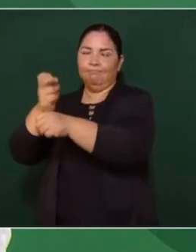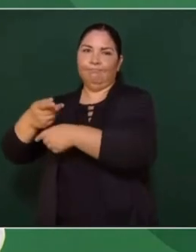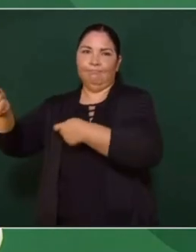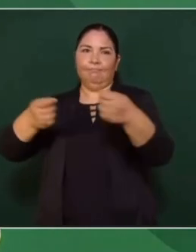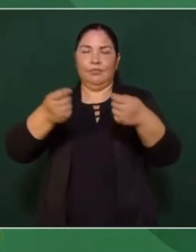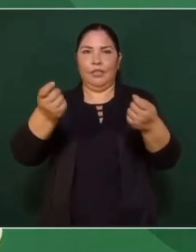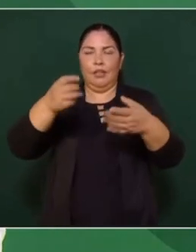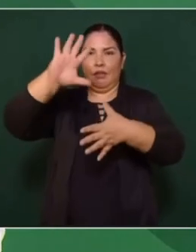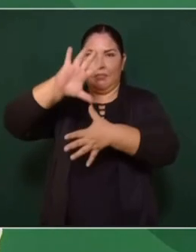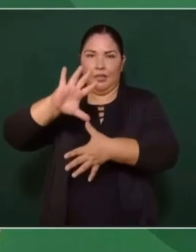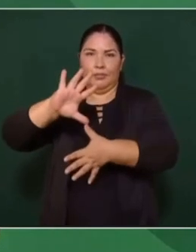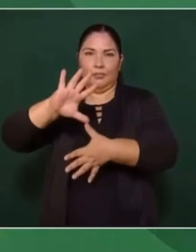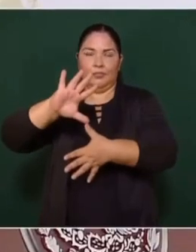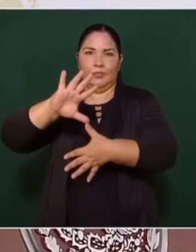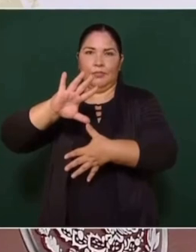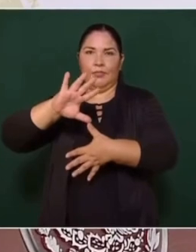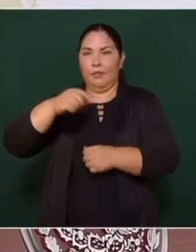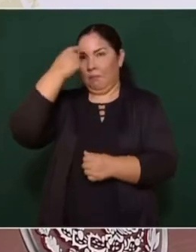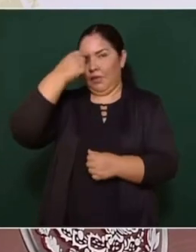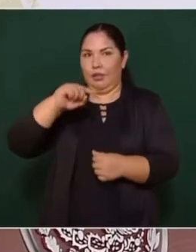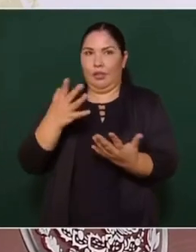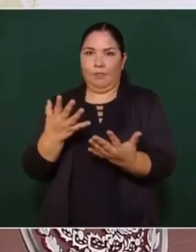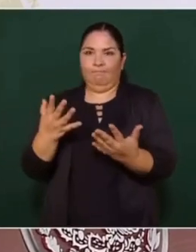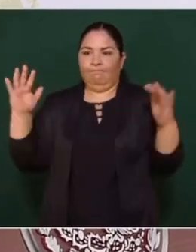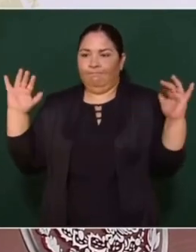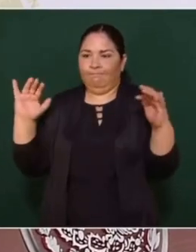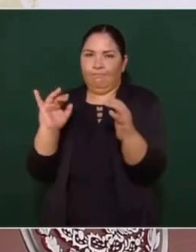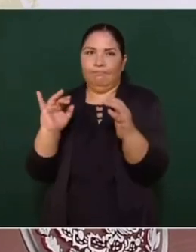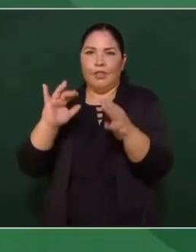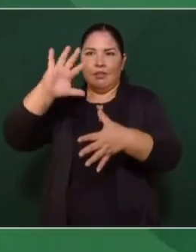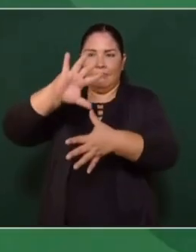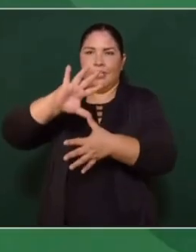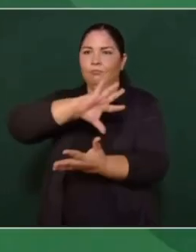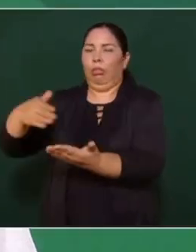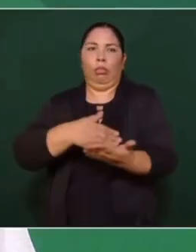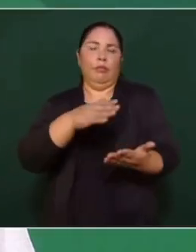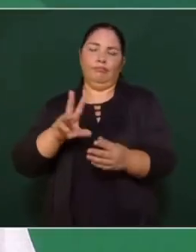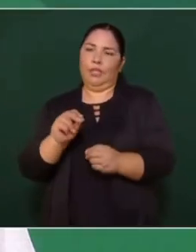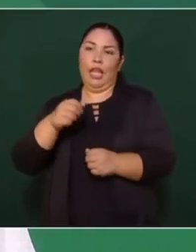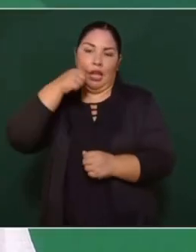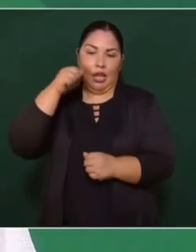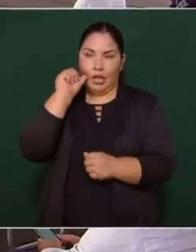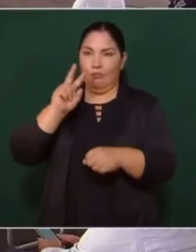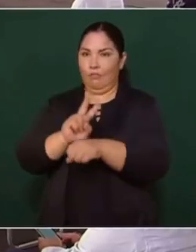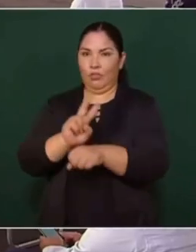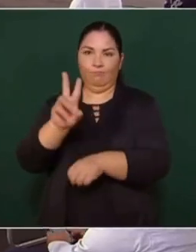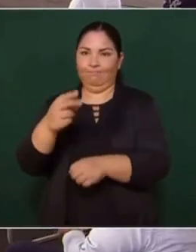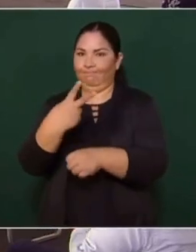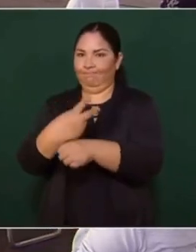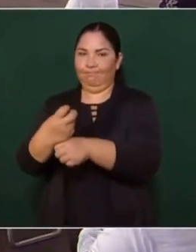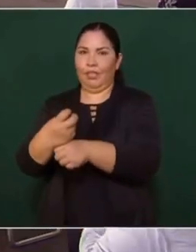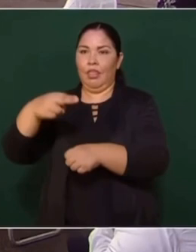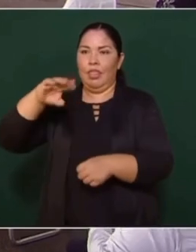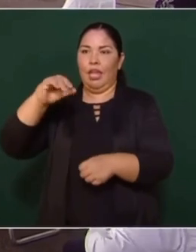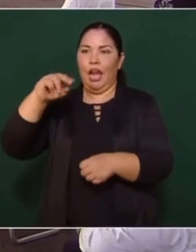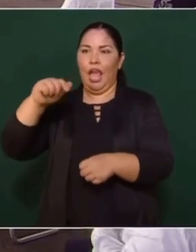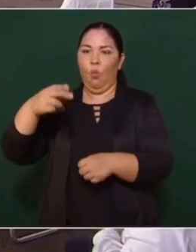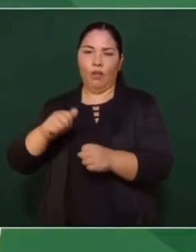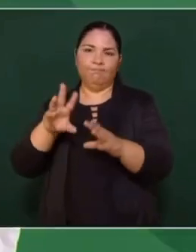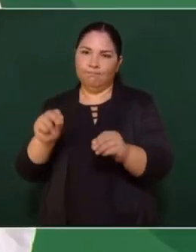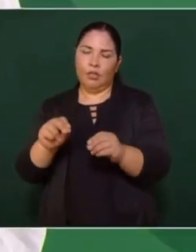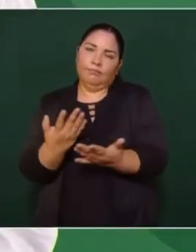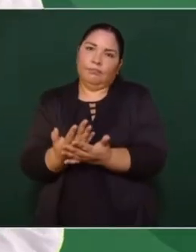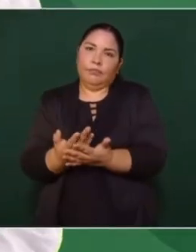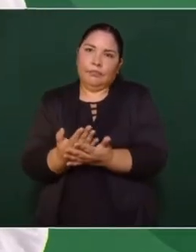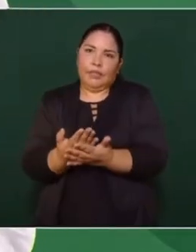América para que en efecto sea una cumbre de las Américas. Ayer dijeron que Venezuela no estaría invitado ni tampoco Nicaragua. Vamos a esperar